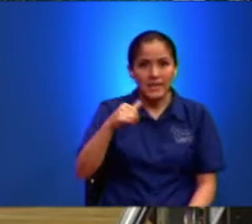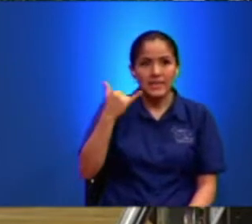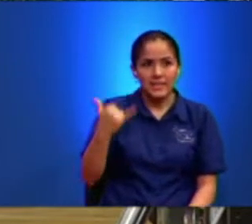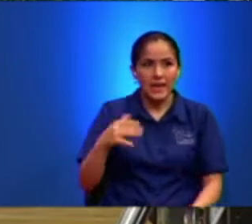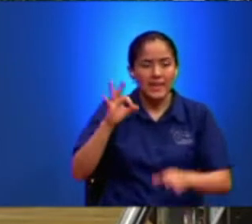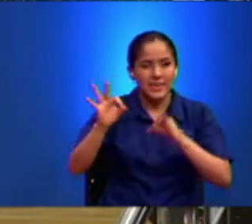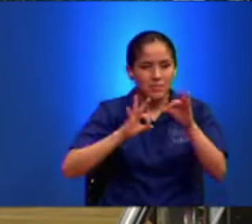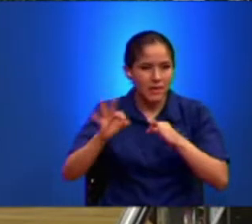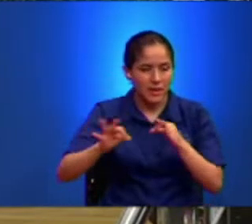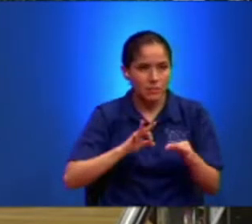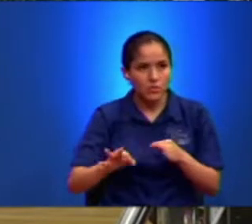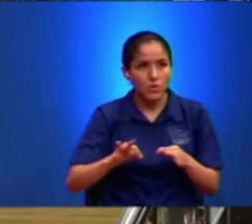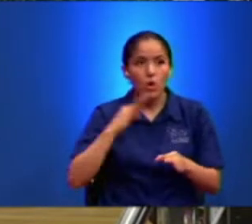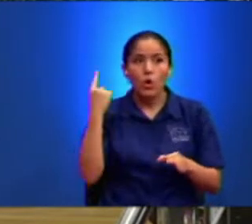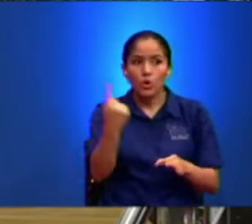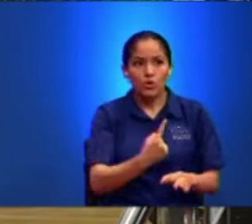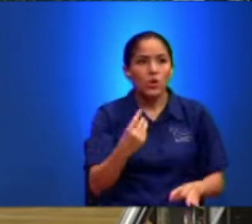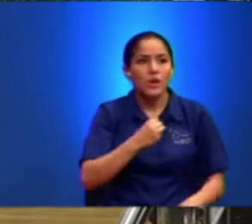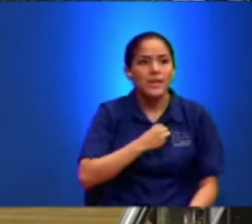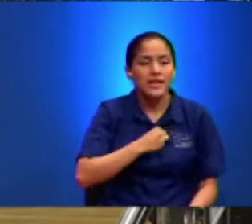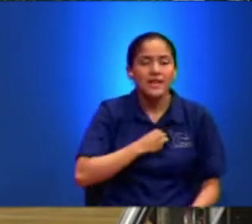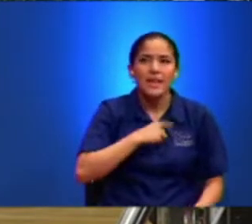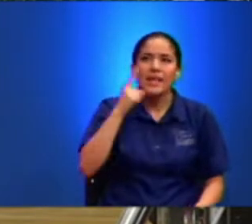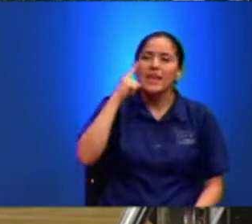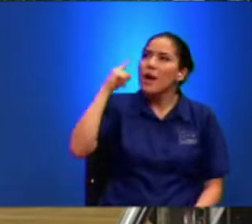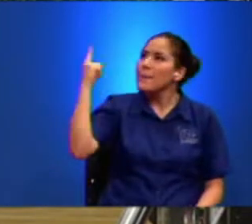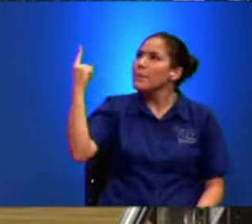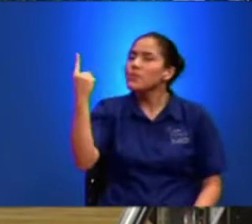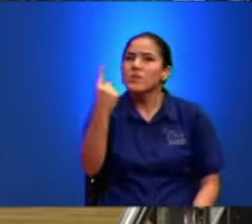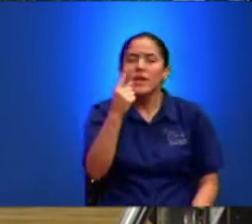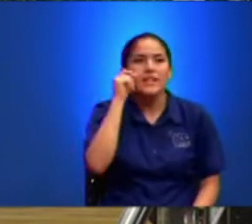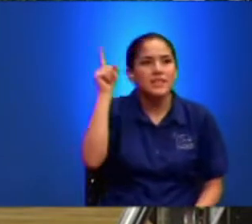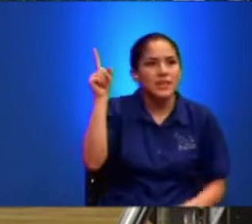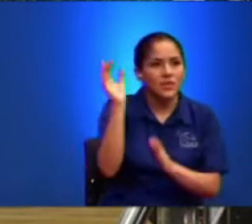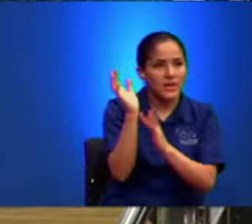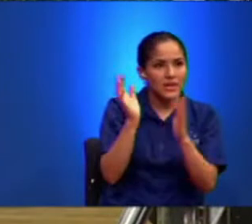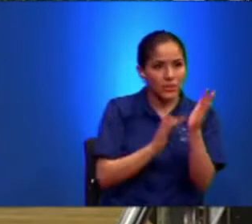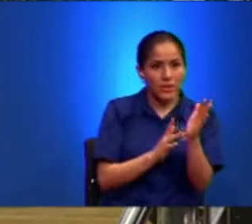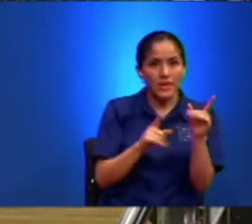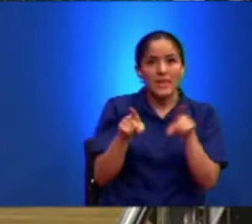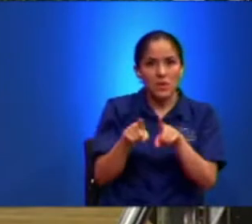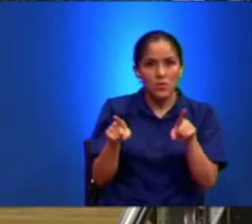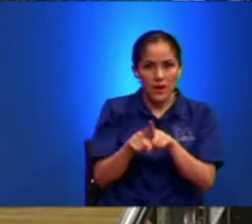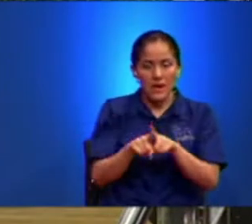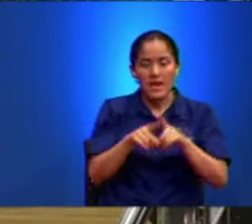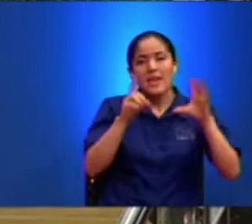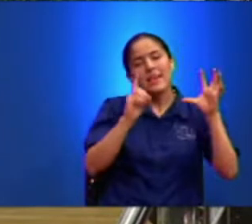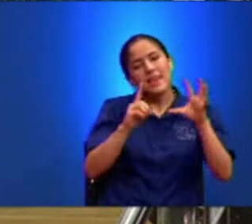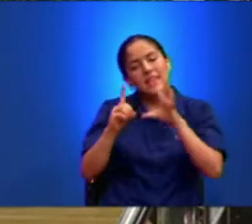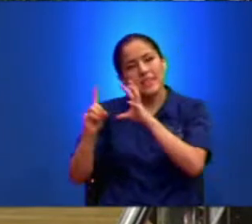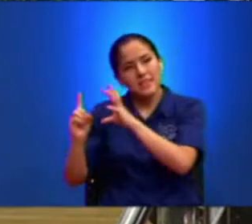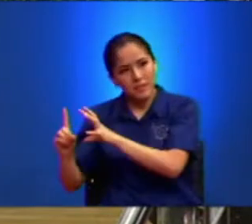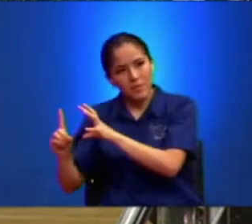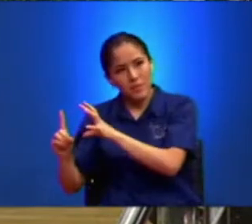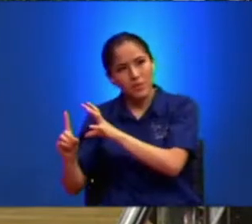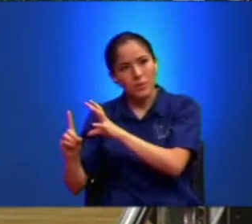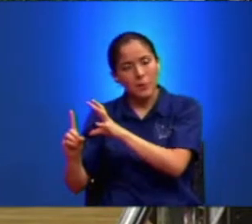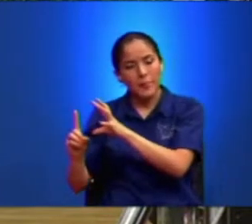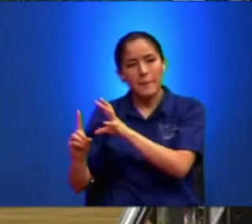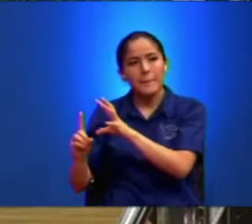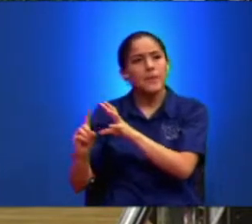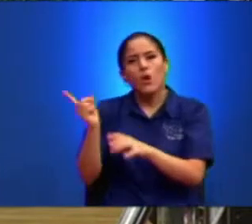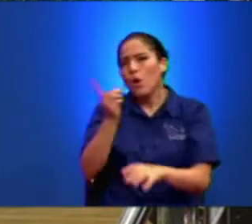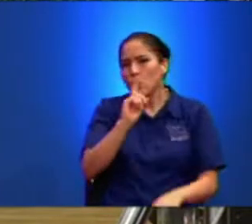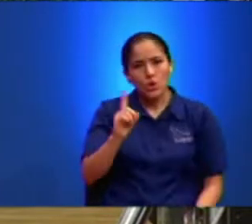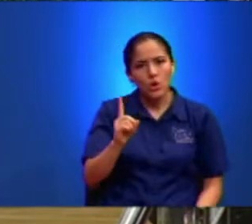cosas Que explicamos Es que Todo el que Quiera ir En pos En Señor Jesucristo Como discípulo Como discípulo No